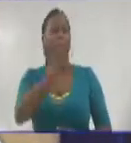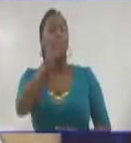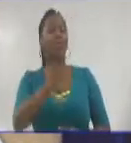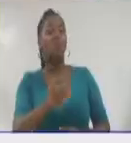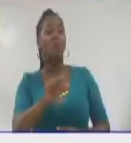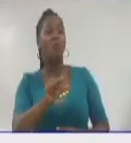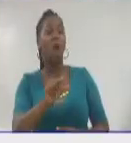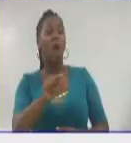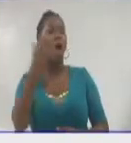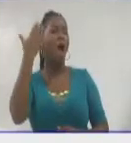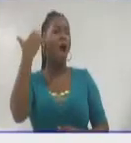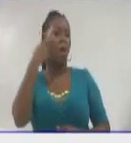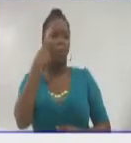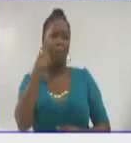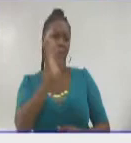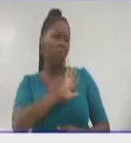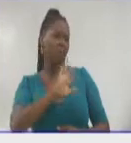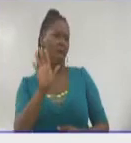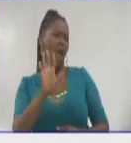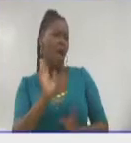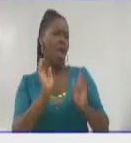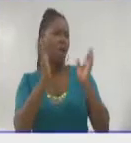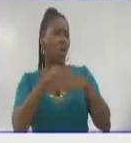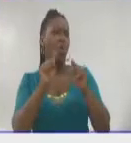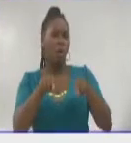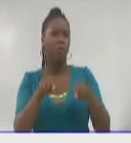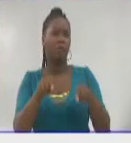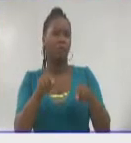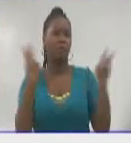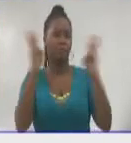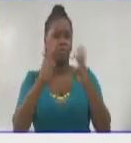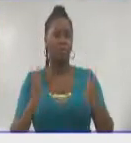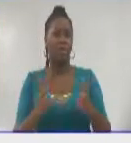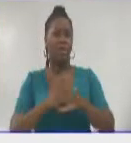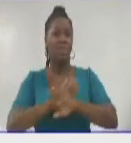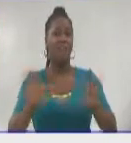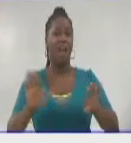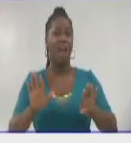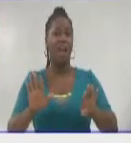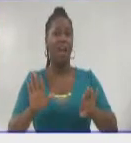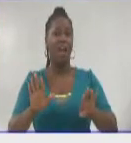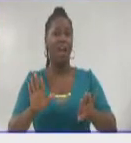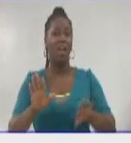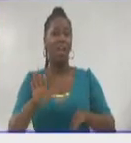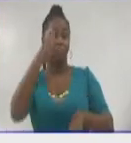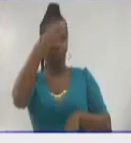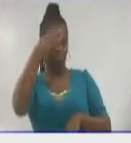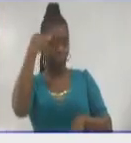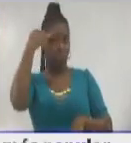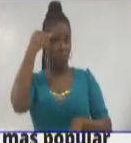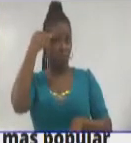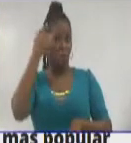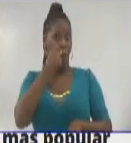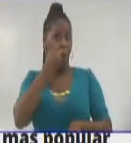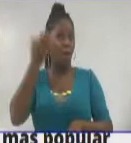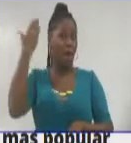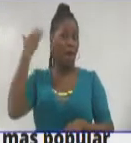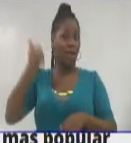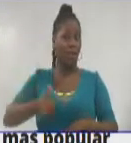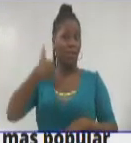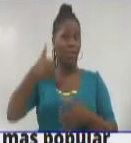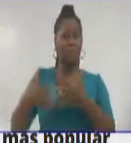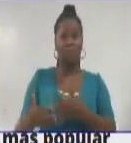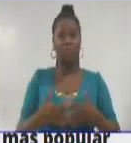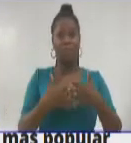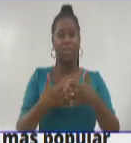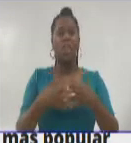estaba perdido de las redes y bueno, pues él mismo se ha llamado a capítulo. Donald Trump anuncia planes para lanzar